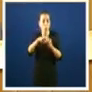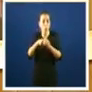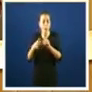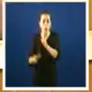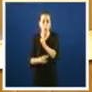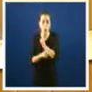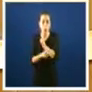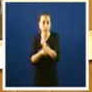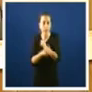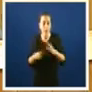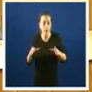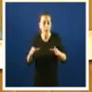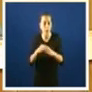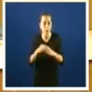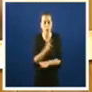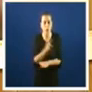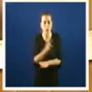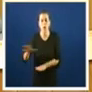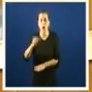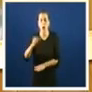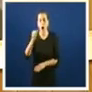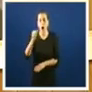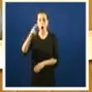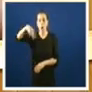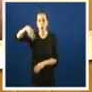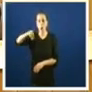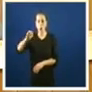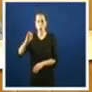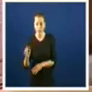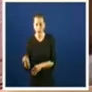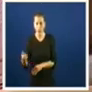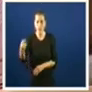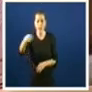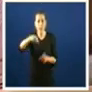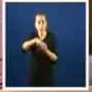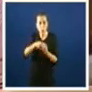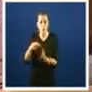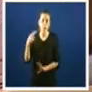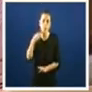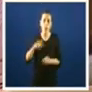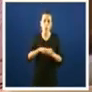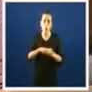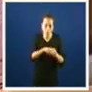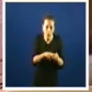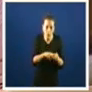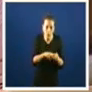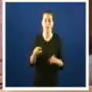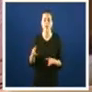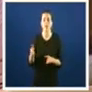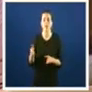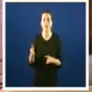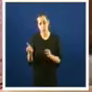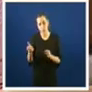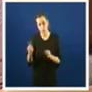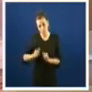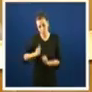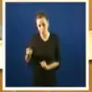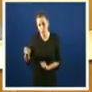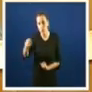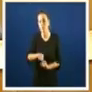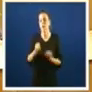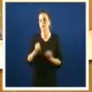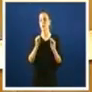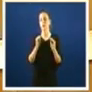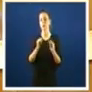do Partido Popular da Arnoia Da súa condición de deputado provincial Da súa condición